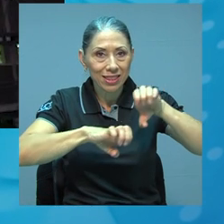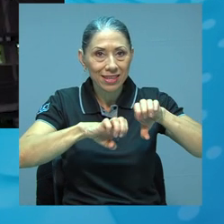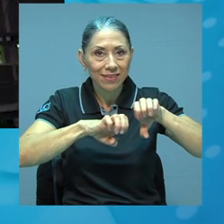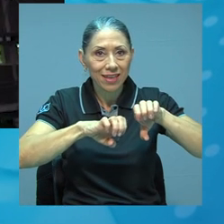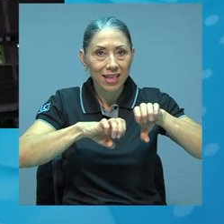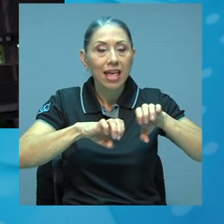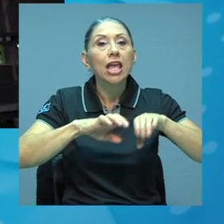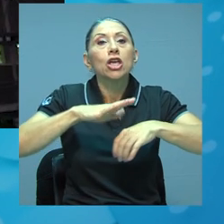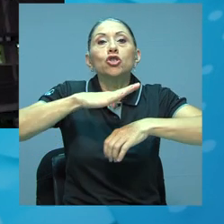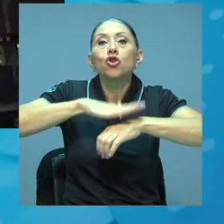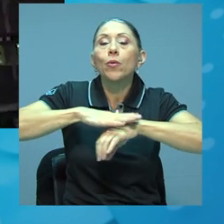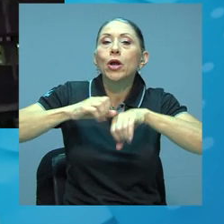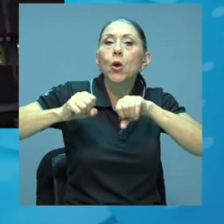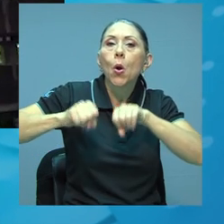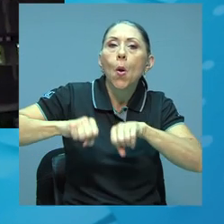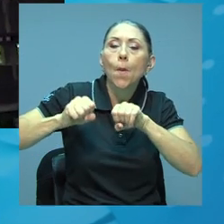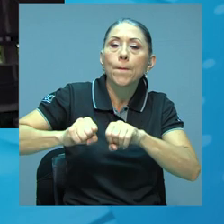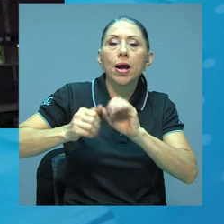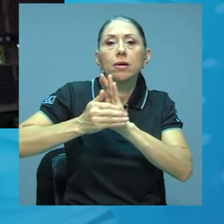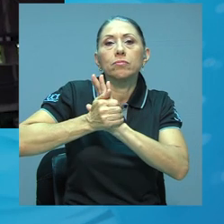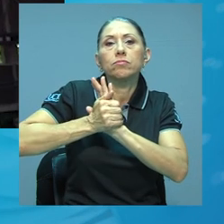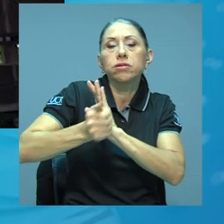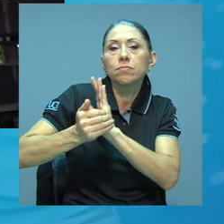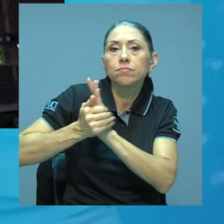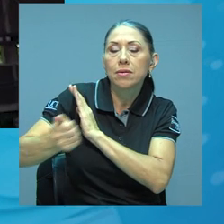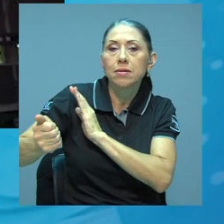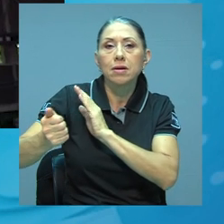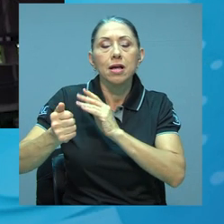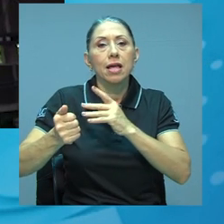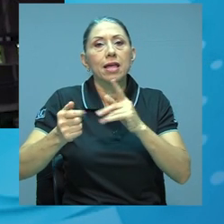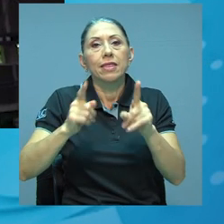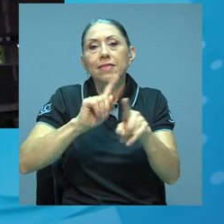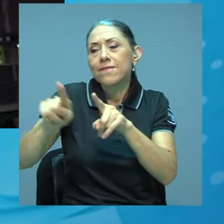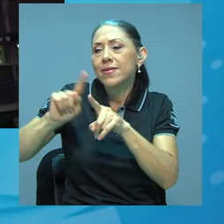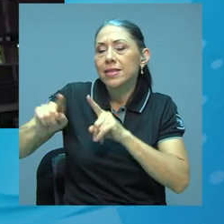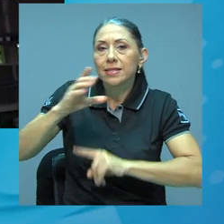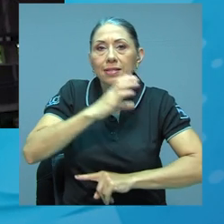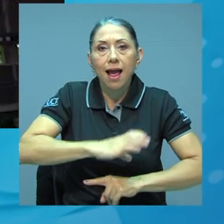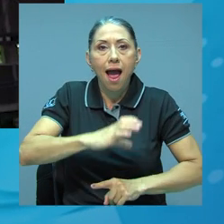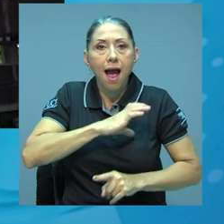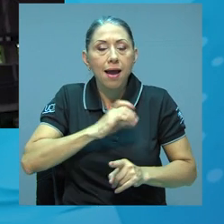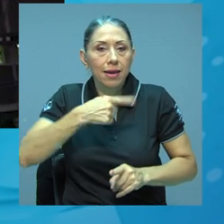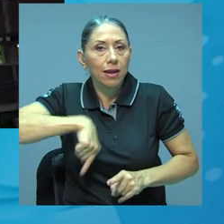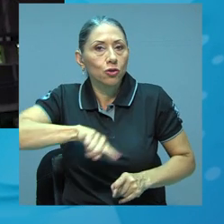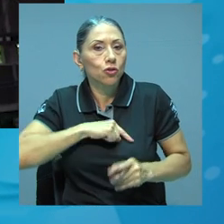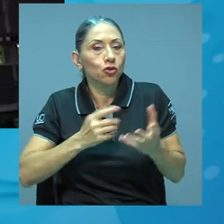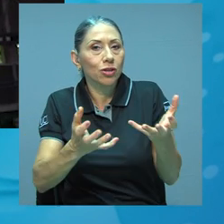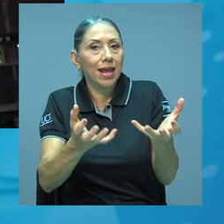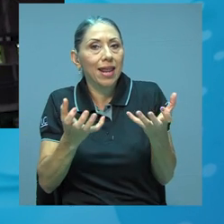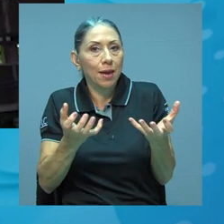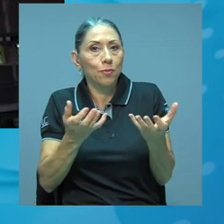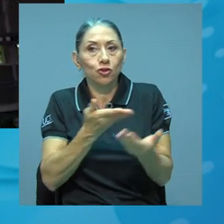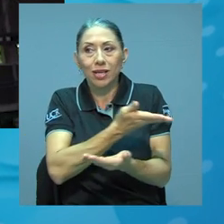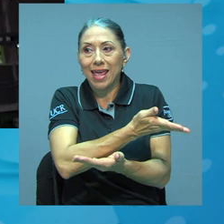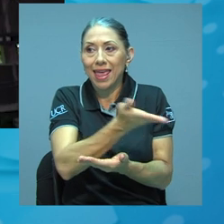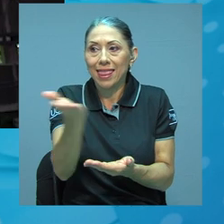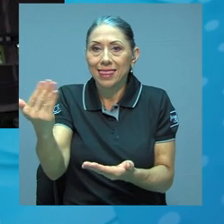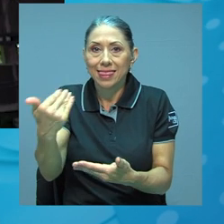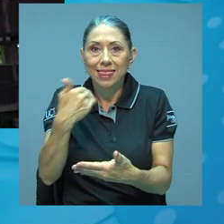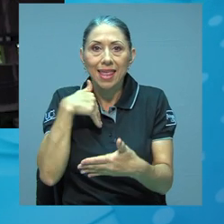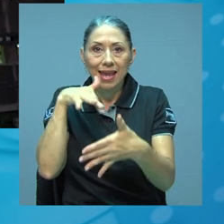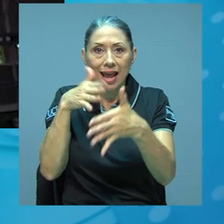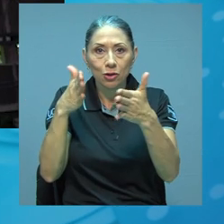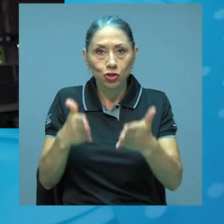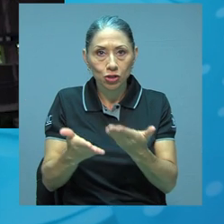las competencias, de las capacidades, de las destrezas, de las habilidades que queremos que nuestra población